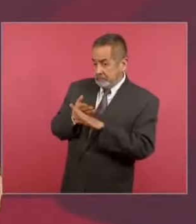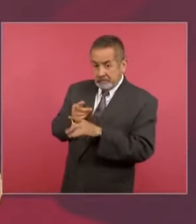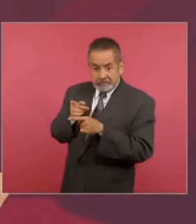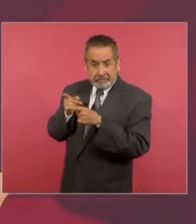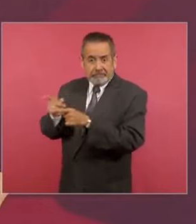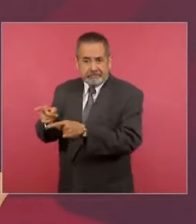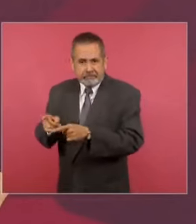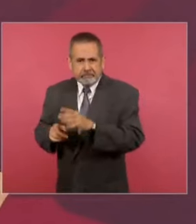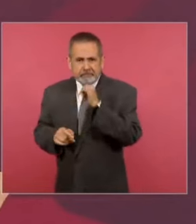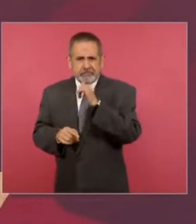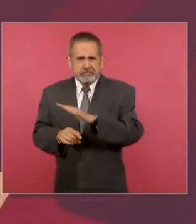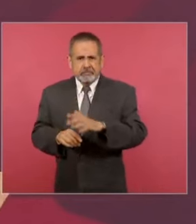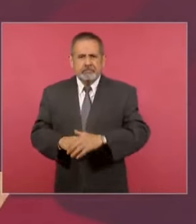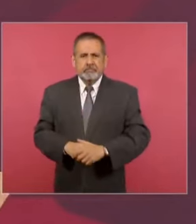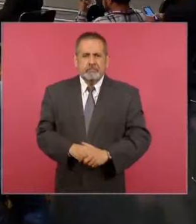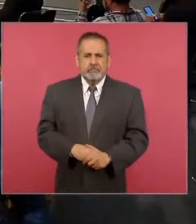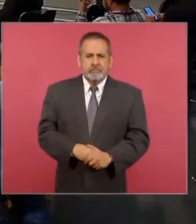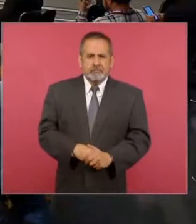¿Perdón?